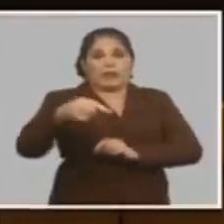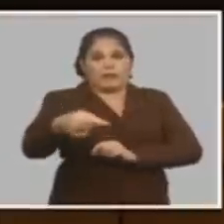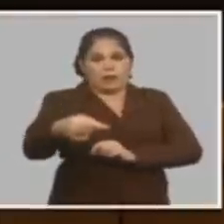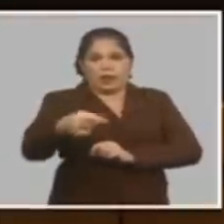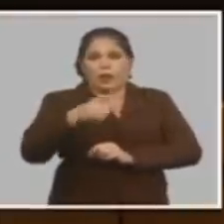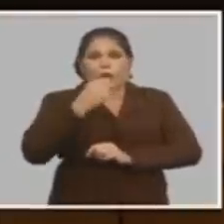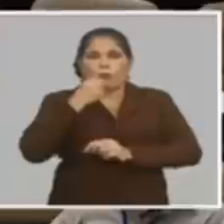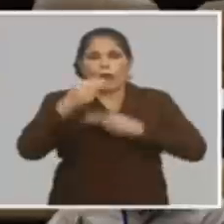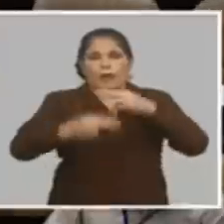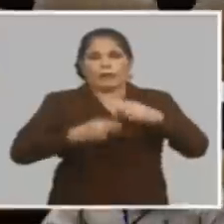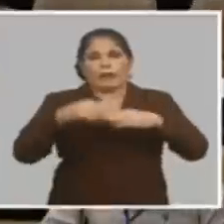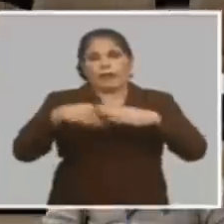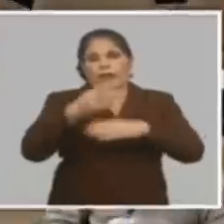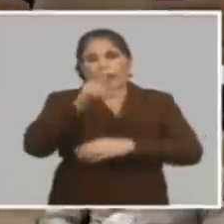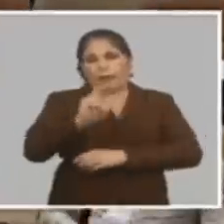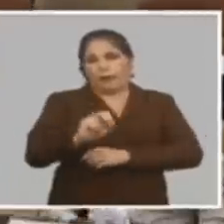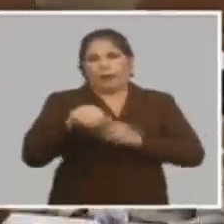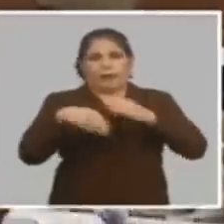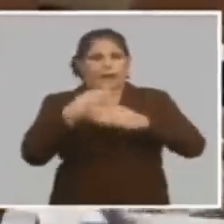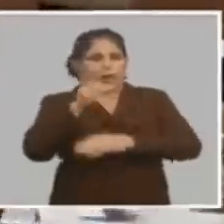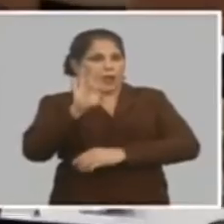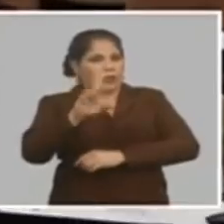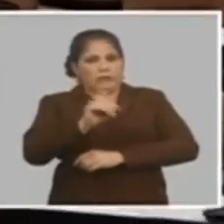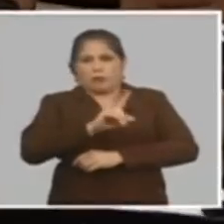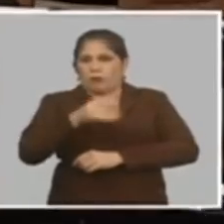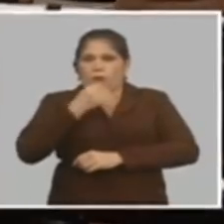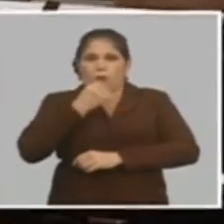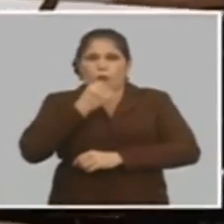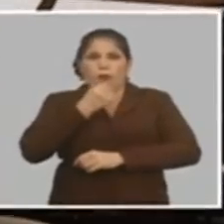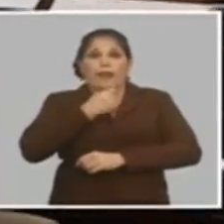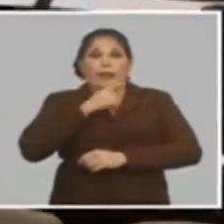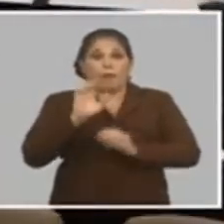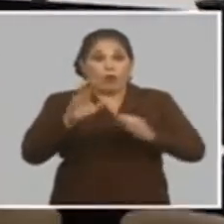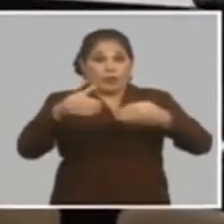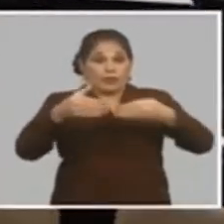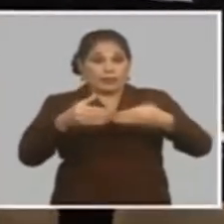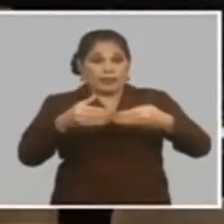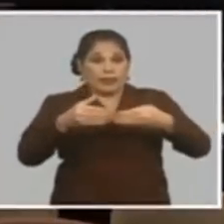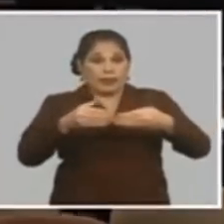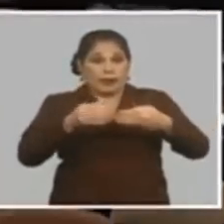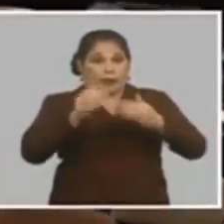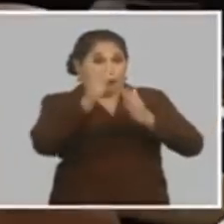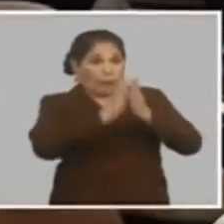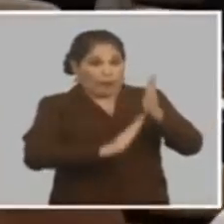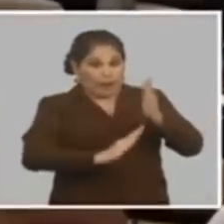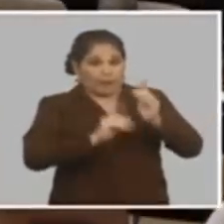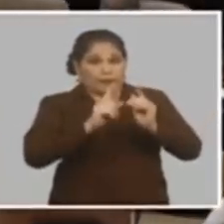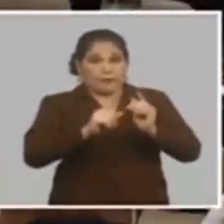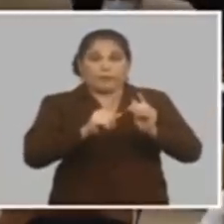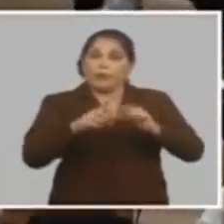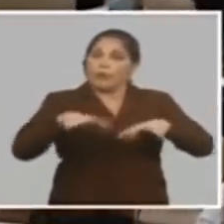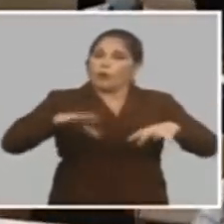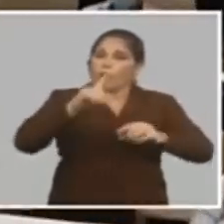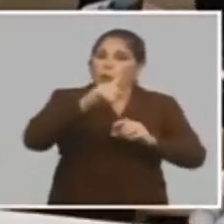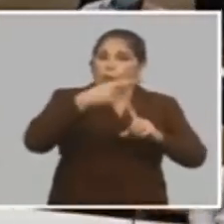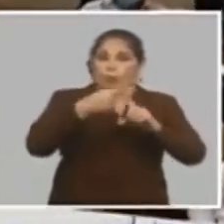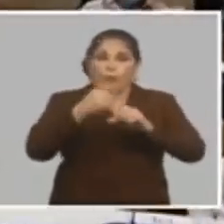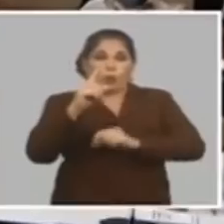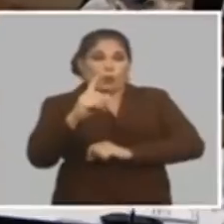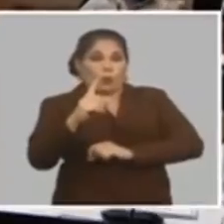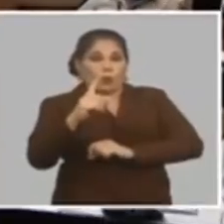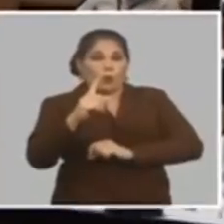esto no se puede hacer el día 20 de un mes ni un día 15 usted cierra los estados financieros en un ambiente de uno por uno